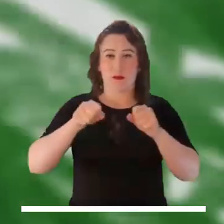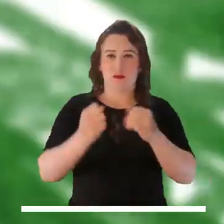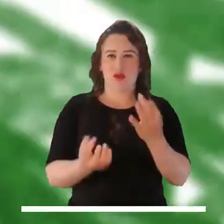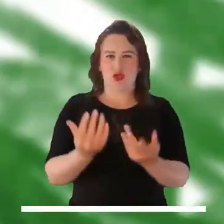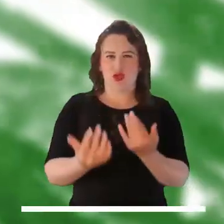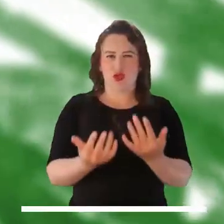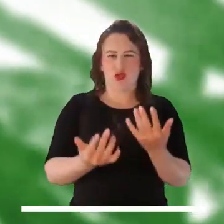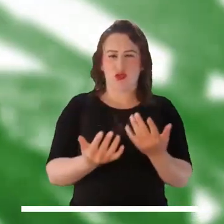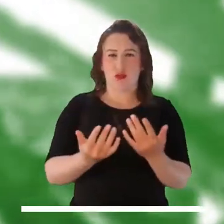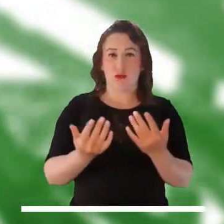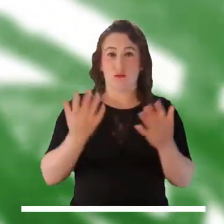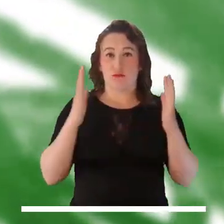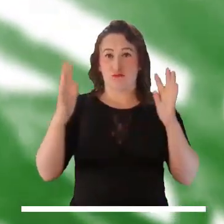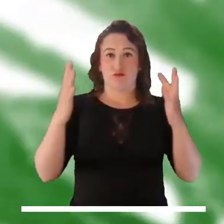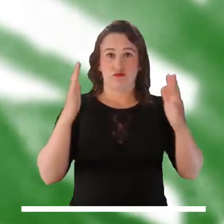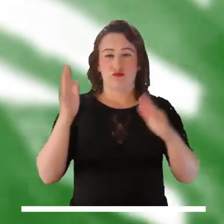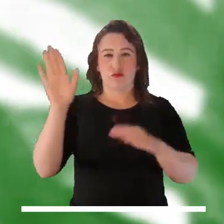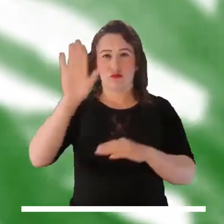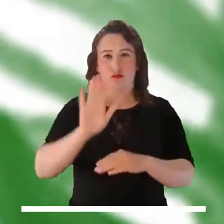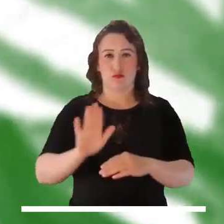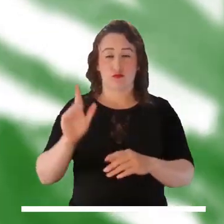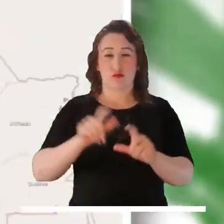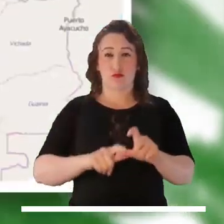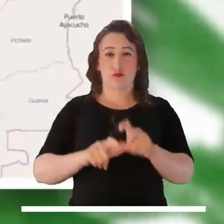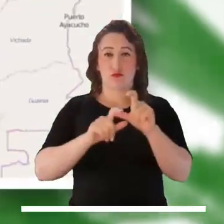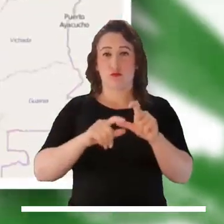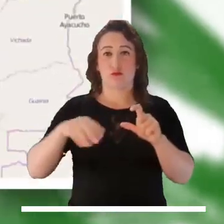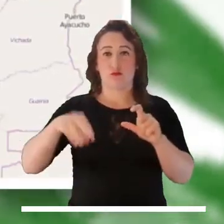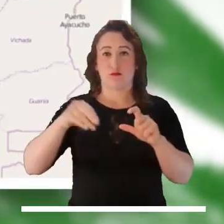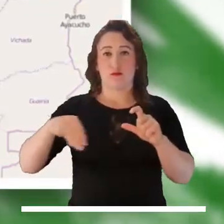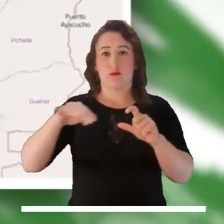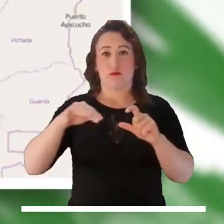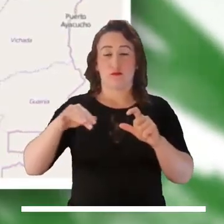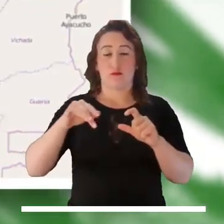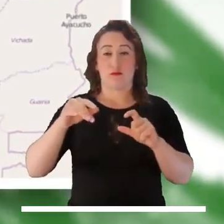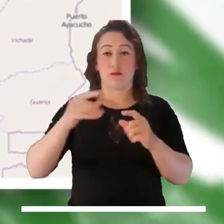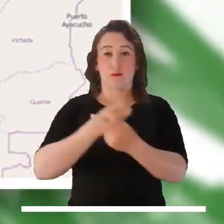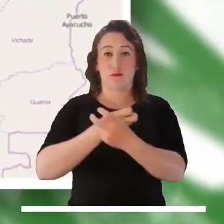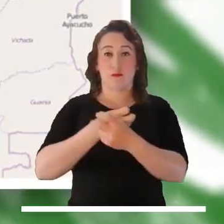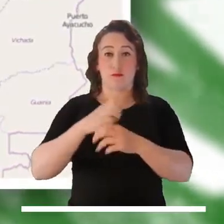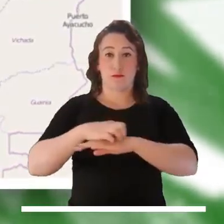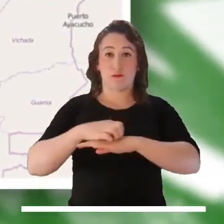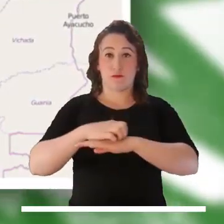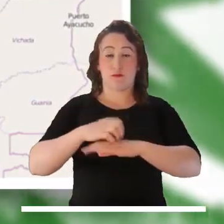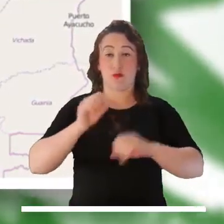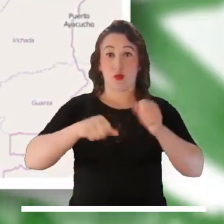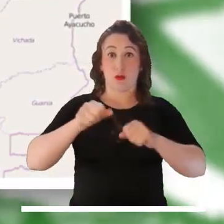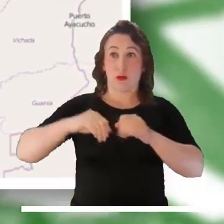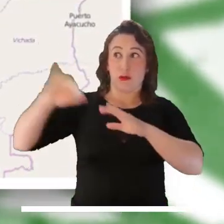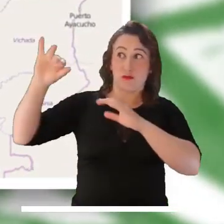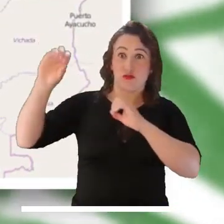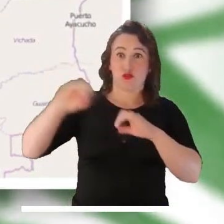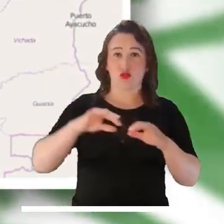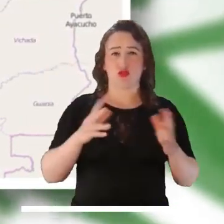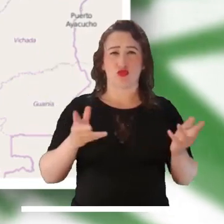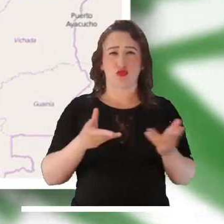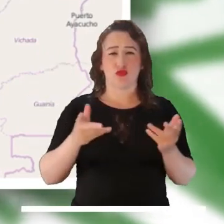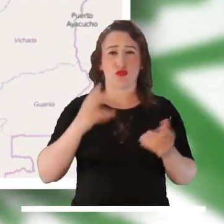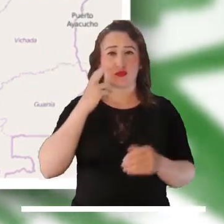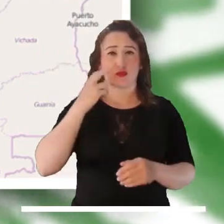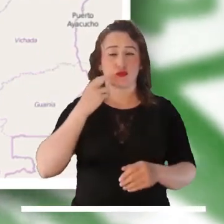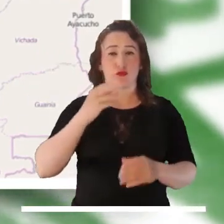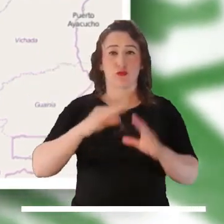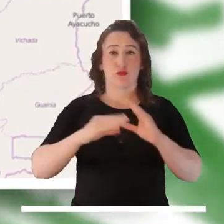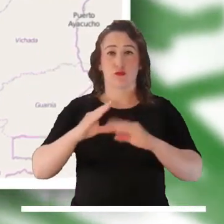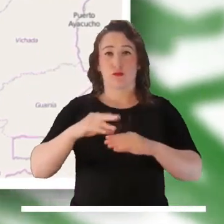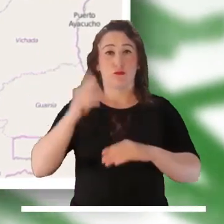Medio Baudó, en Chocó. Alerta naranja por posibles incendios en los departamentos de La Guajira, Magdalena, Huila y Tolima.